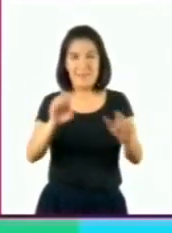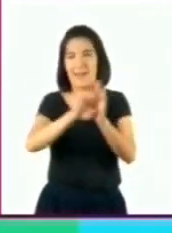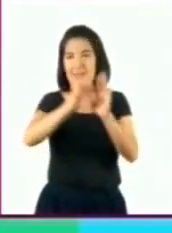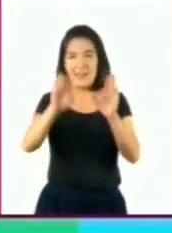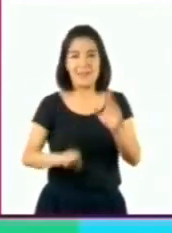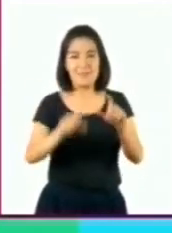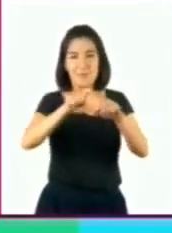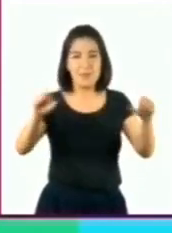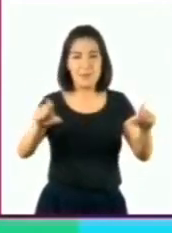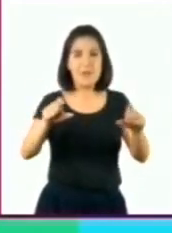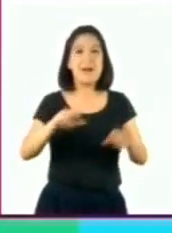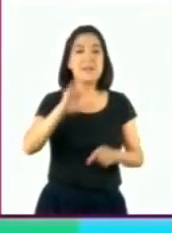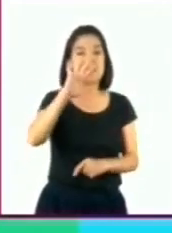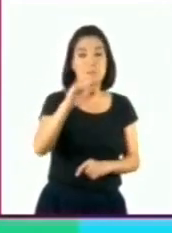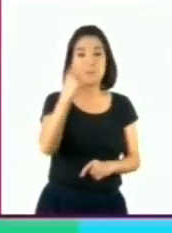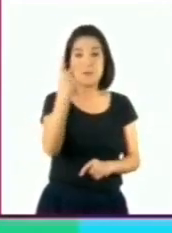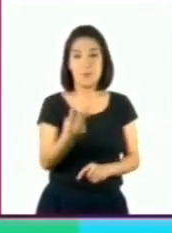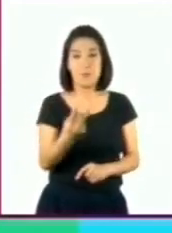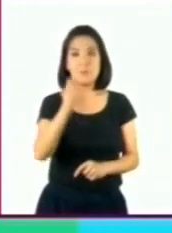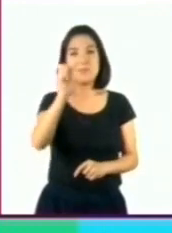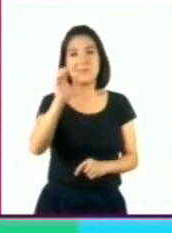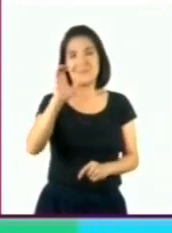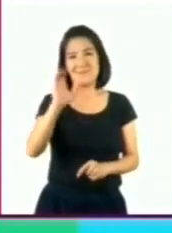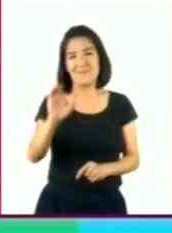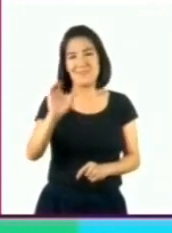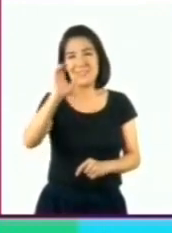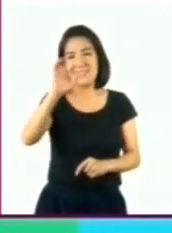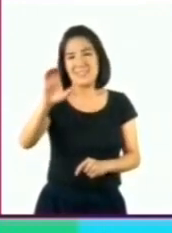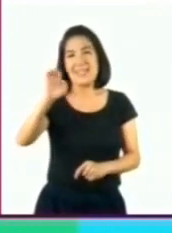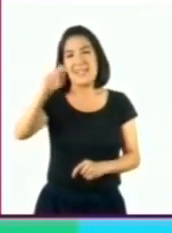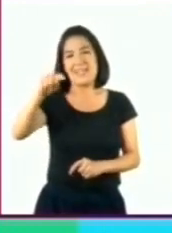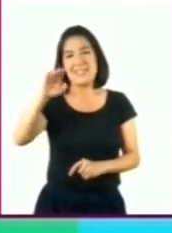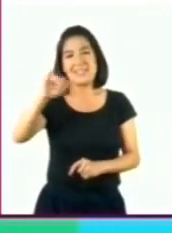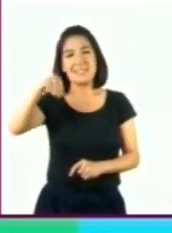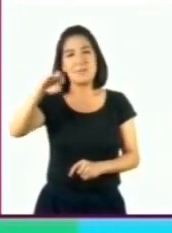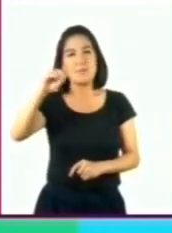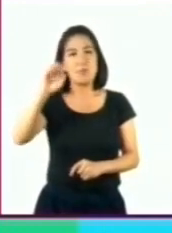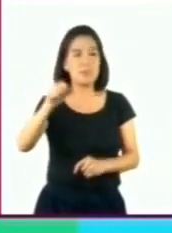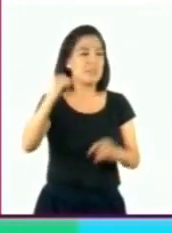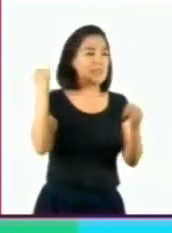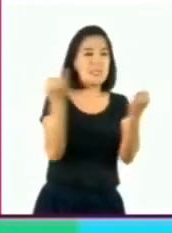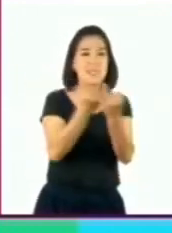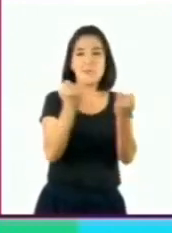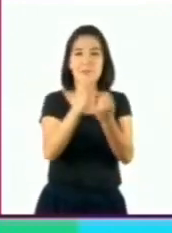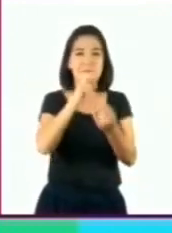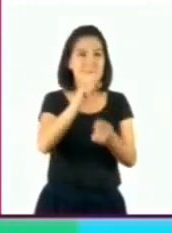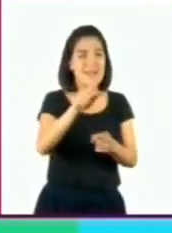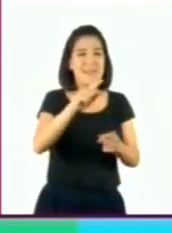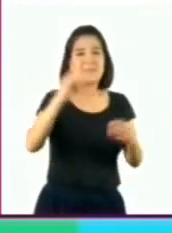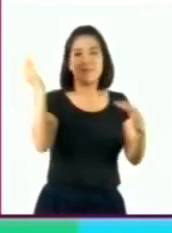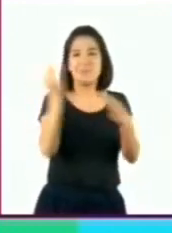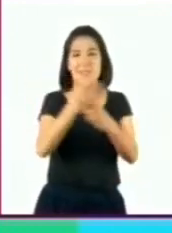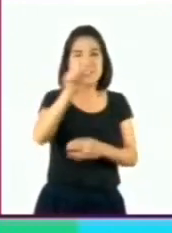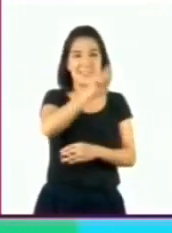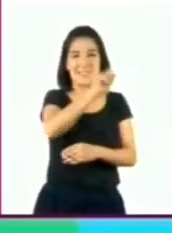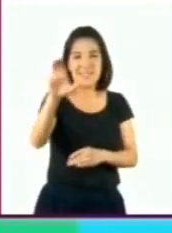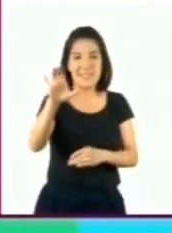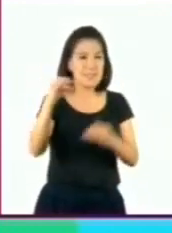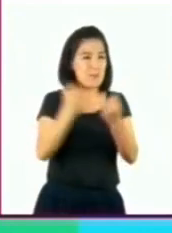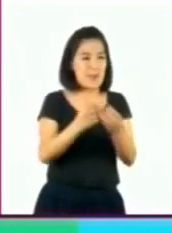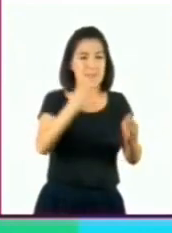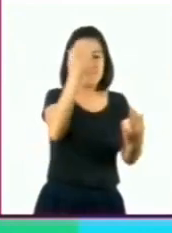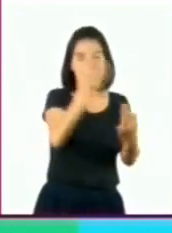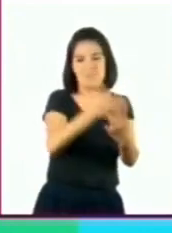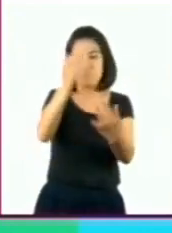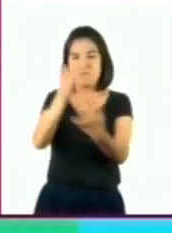ubicar los 52 centésimos, debemos dividir en 100 partes iguales la distancia entre 1 y 2,